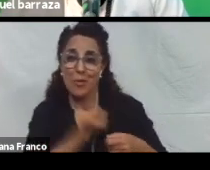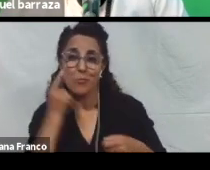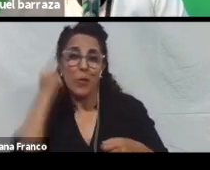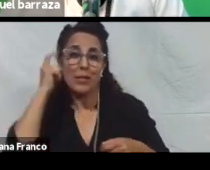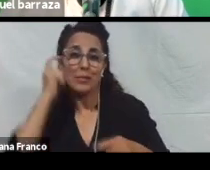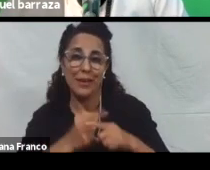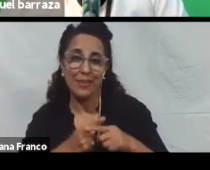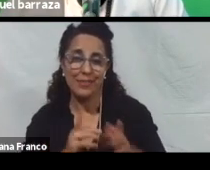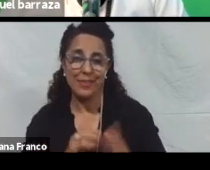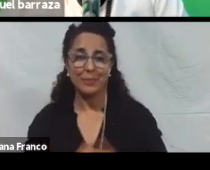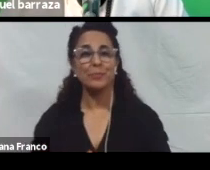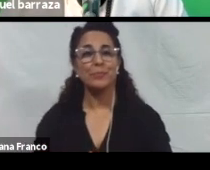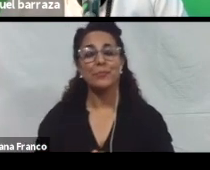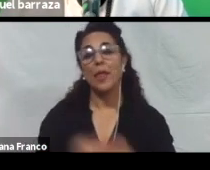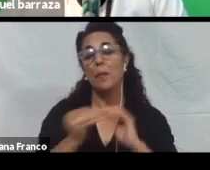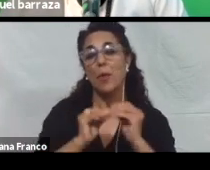Estas dificultades son.